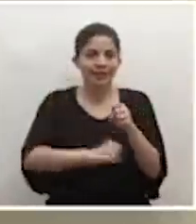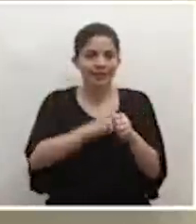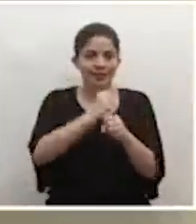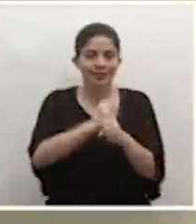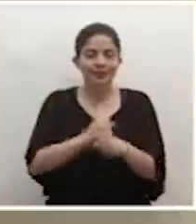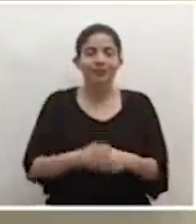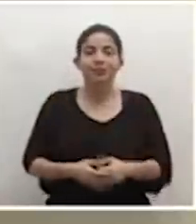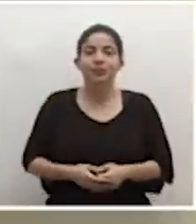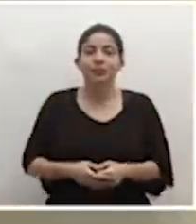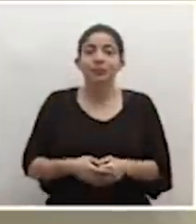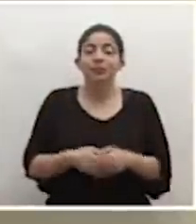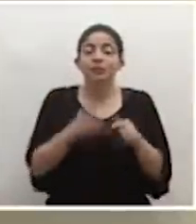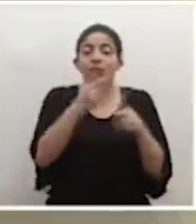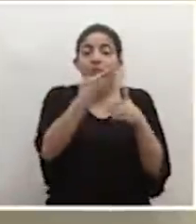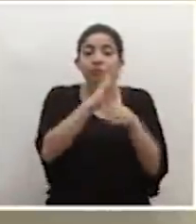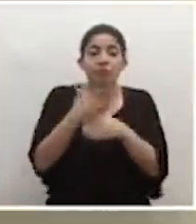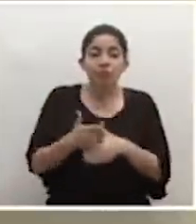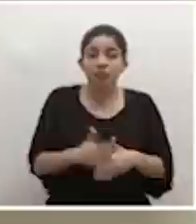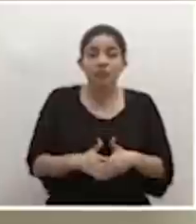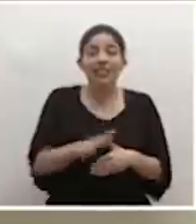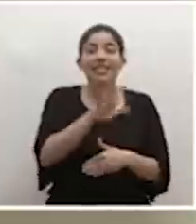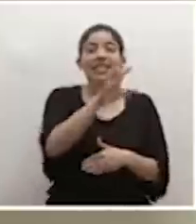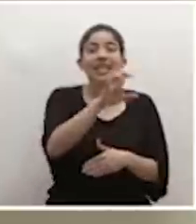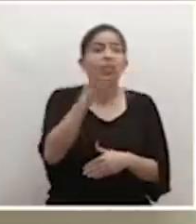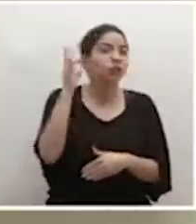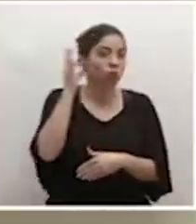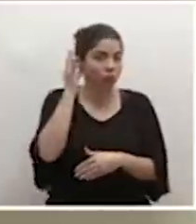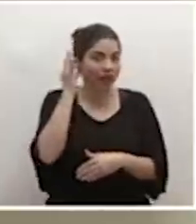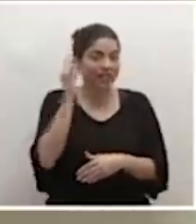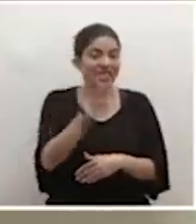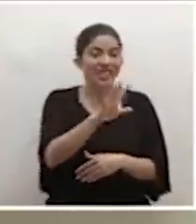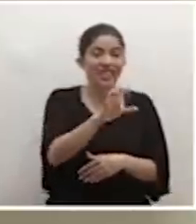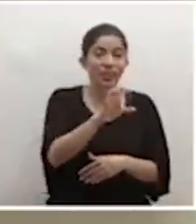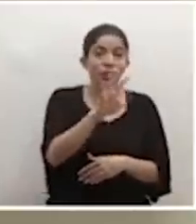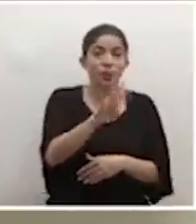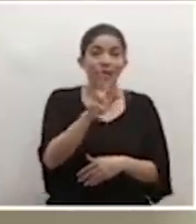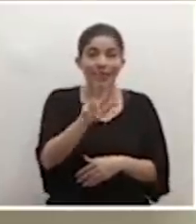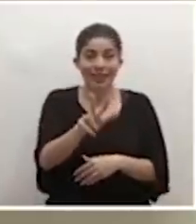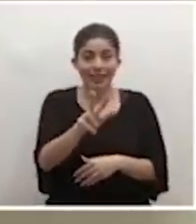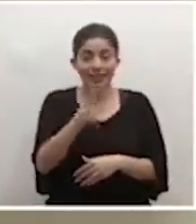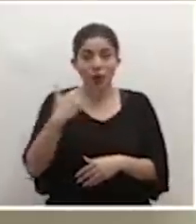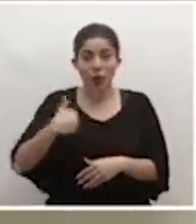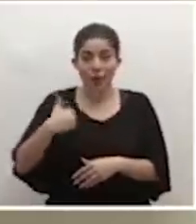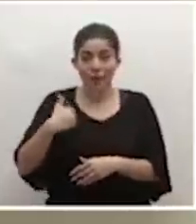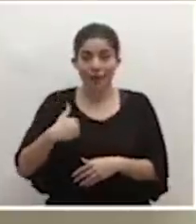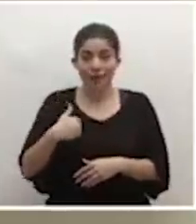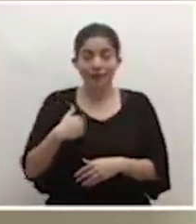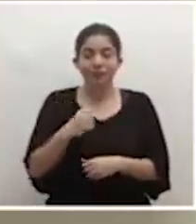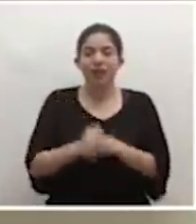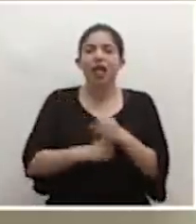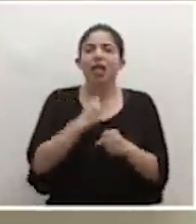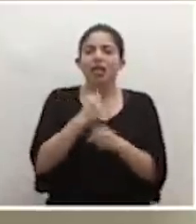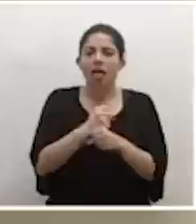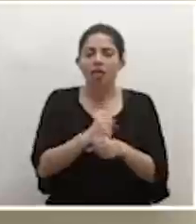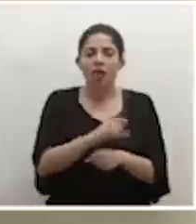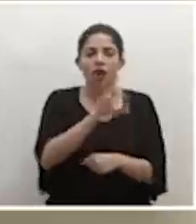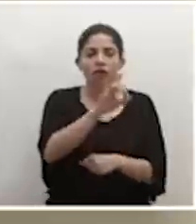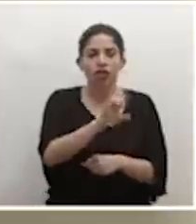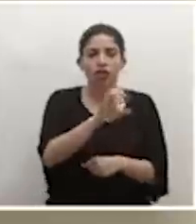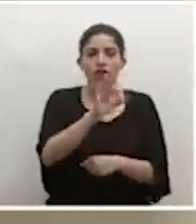y la distribución son 500 mujeres, 543 hombres. Por edad serían